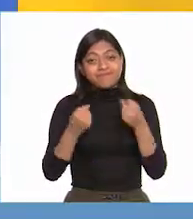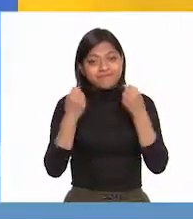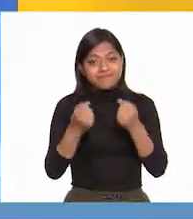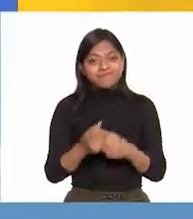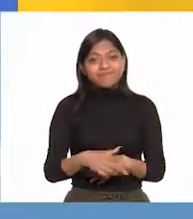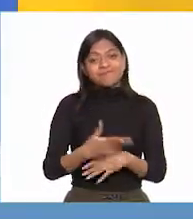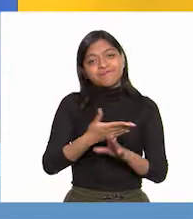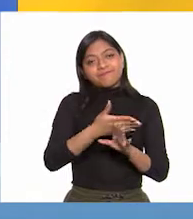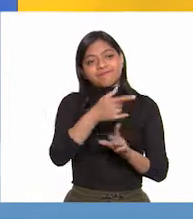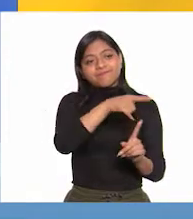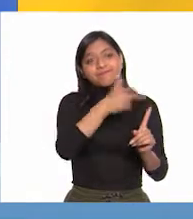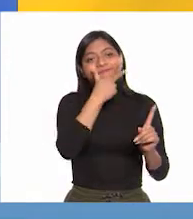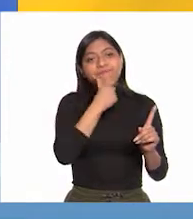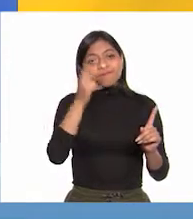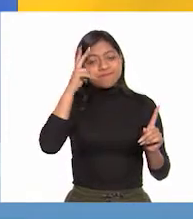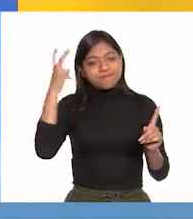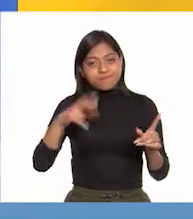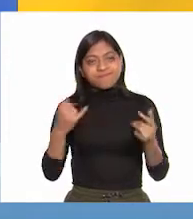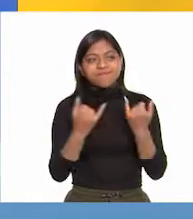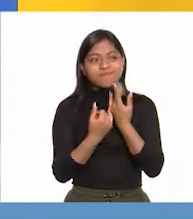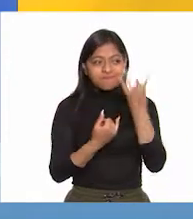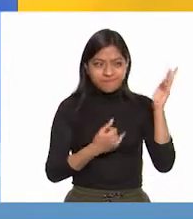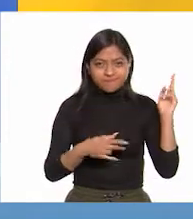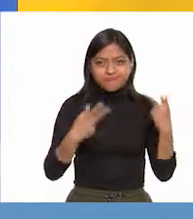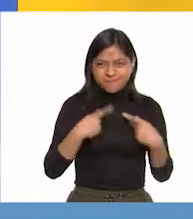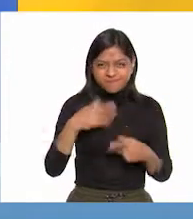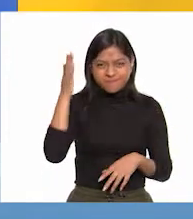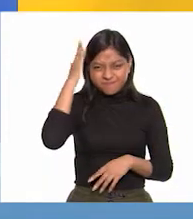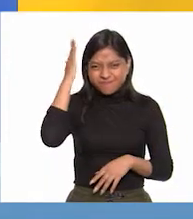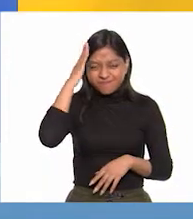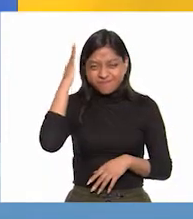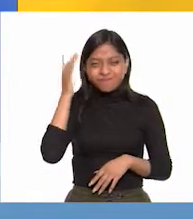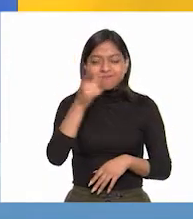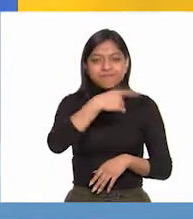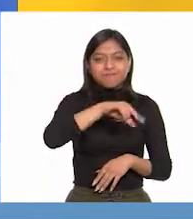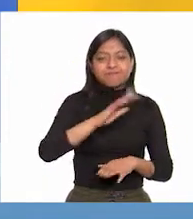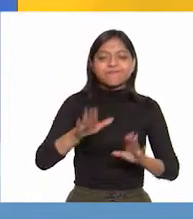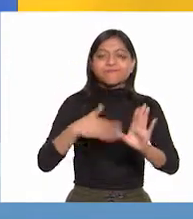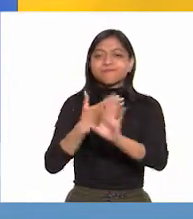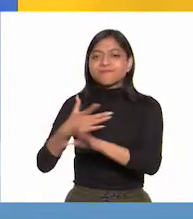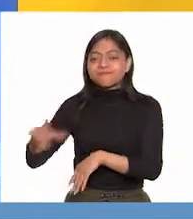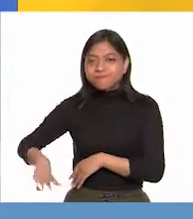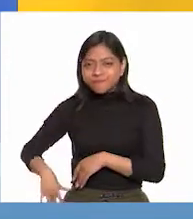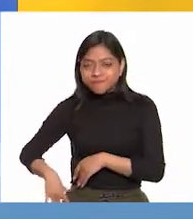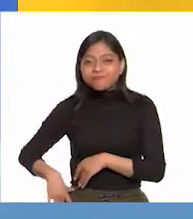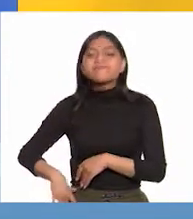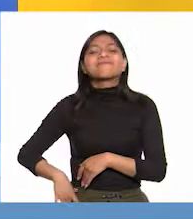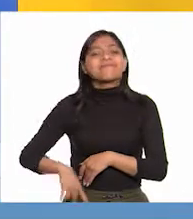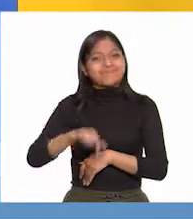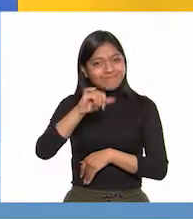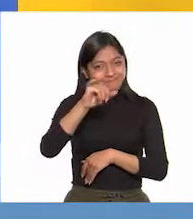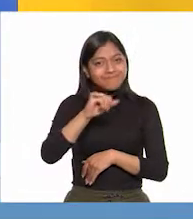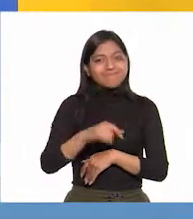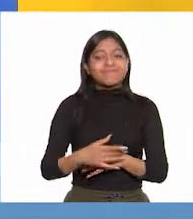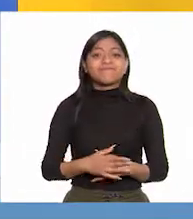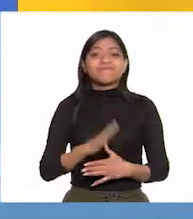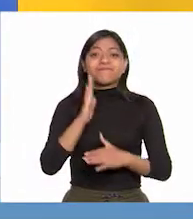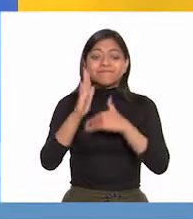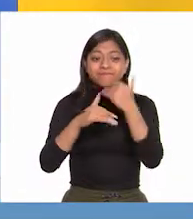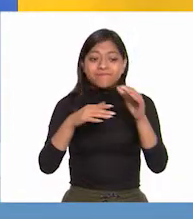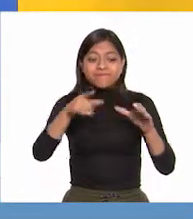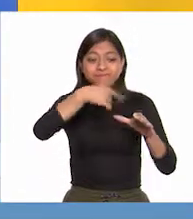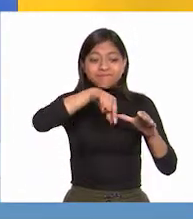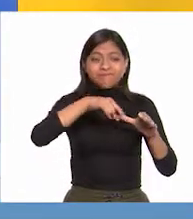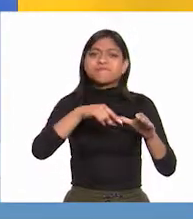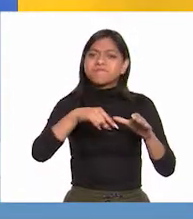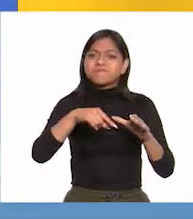muerte de Hidalgo y de los otros caudillos fue un golpe muy duro para los insurgentes. Sin embargo, la lucha continuó y así